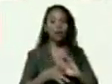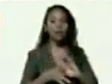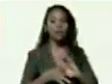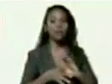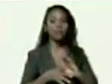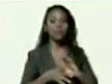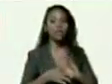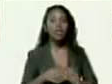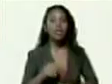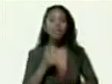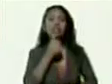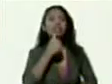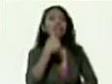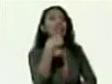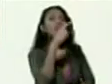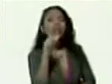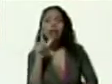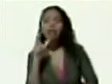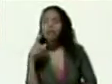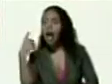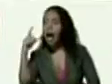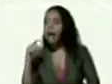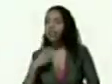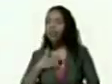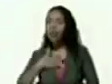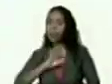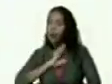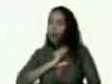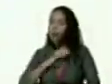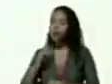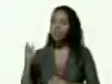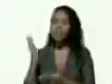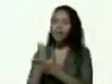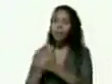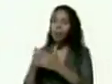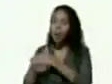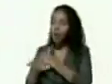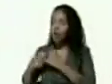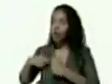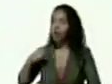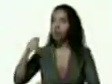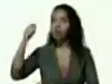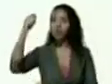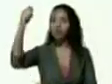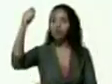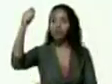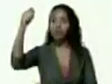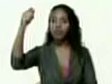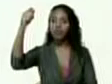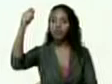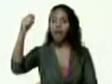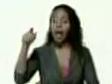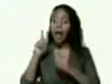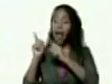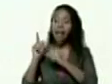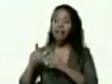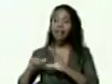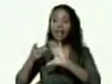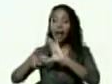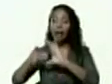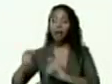está mi carnet lo cargo encima todo el tiempo y es donde yo digo compañero este carnet